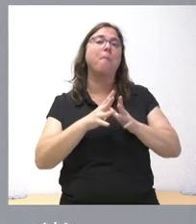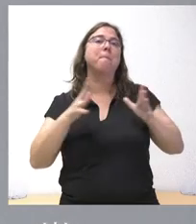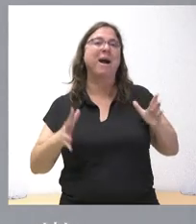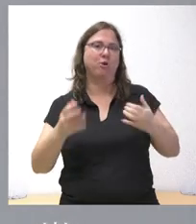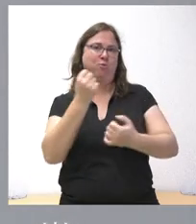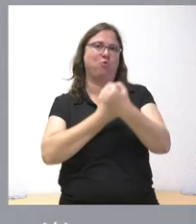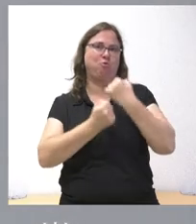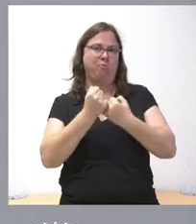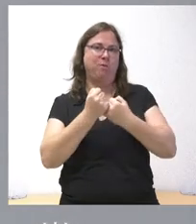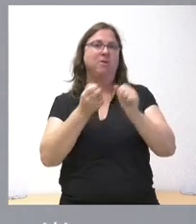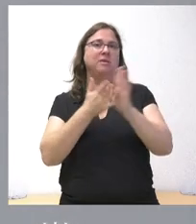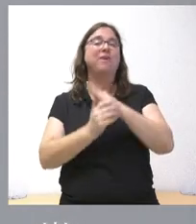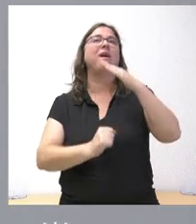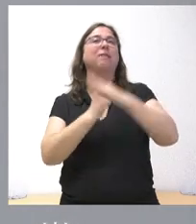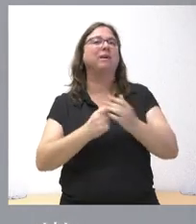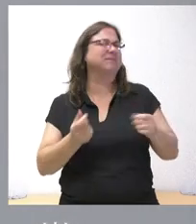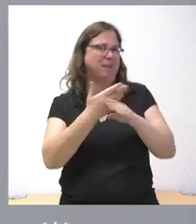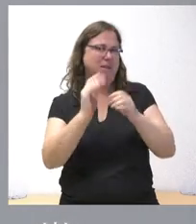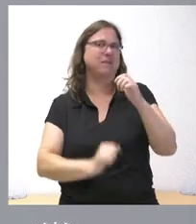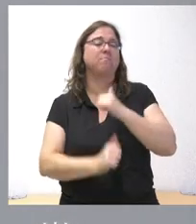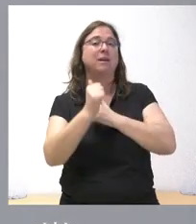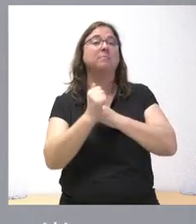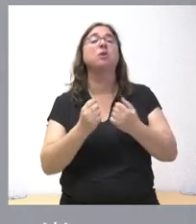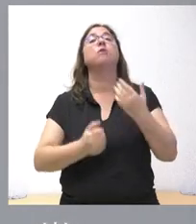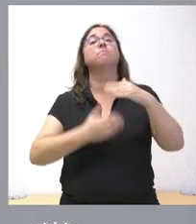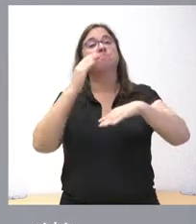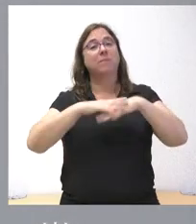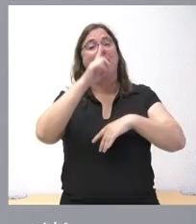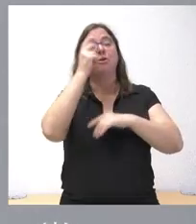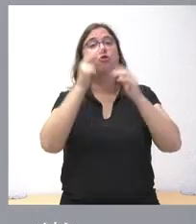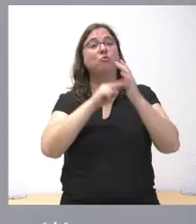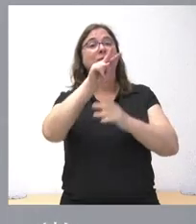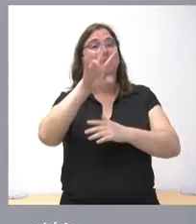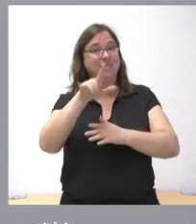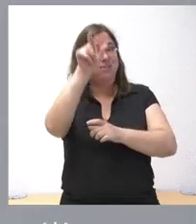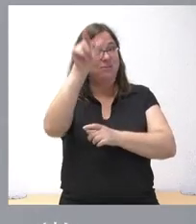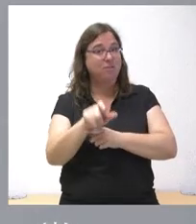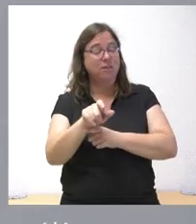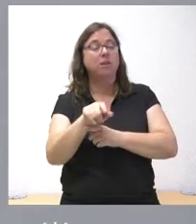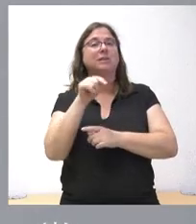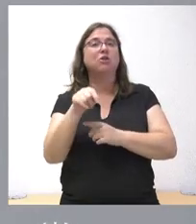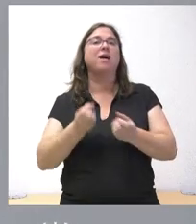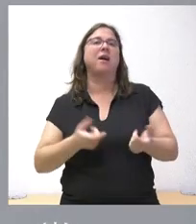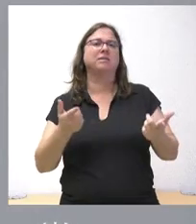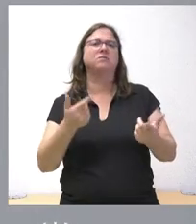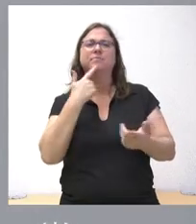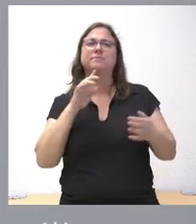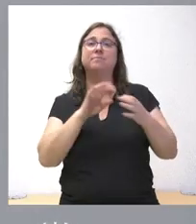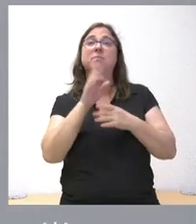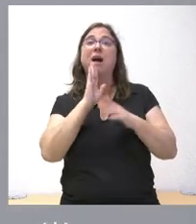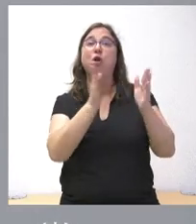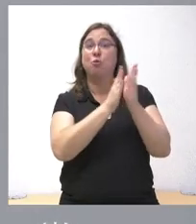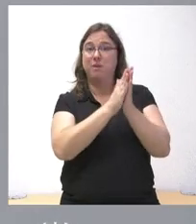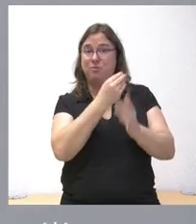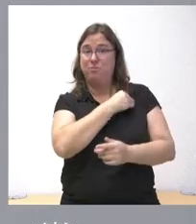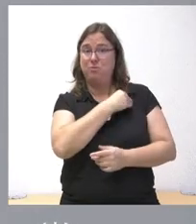allá de lo que es el techo de gasto, pero sí la columna del año 25 es lo que configura el techo de gasto. Con esto también responde en parte a su compañero, porque